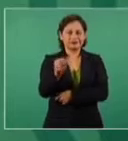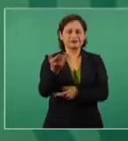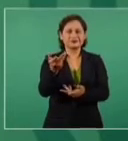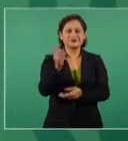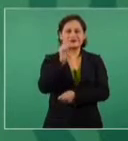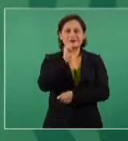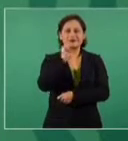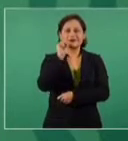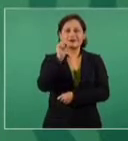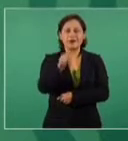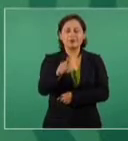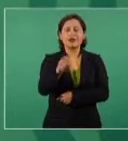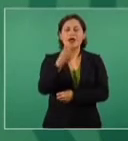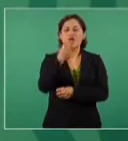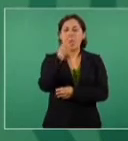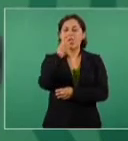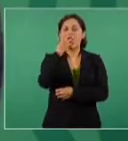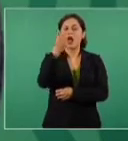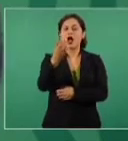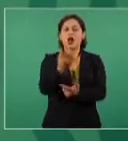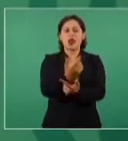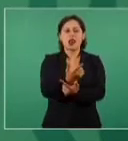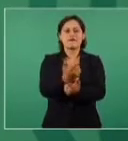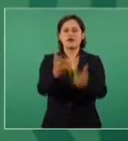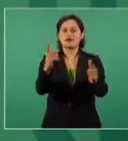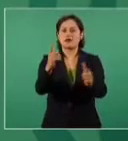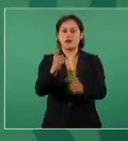de libertad y justicia.